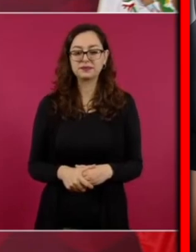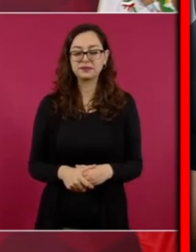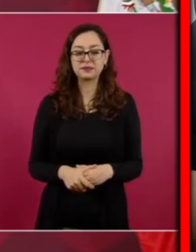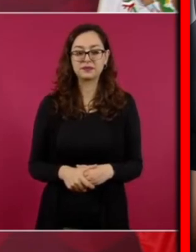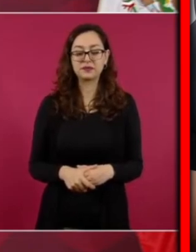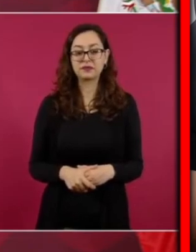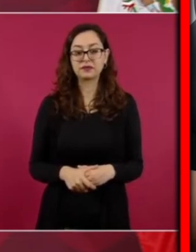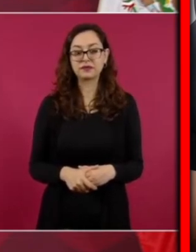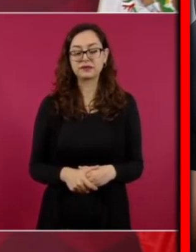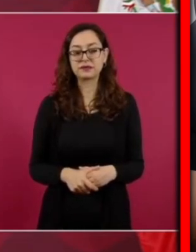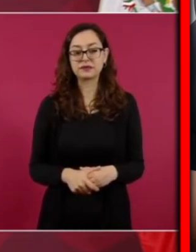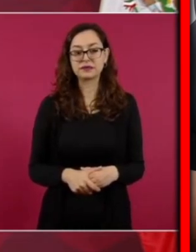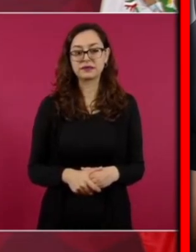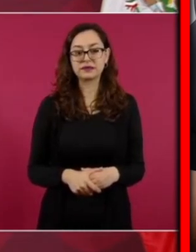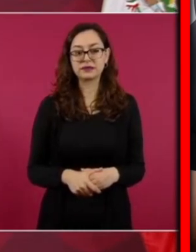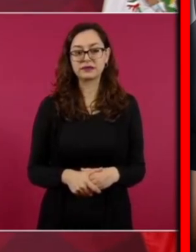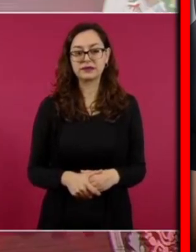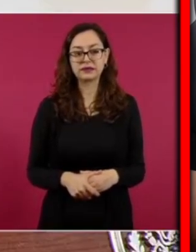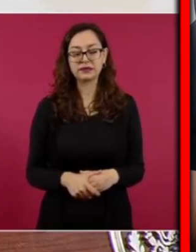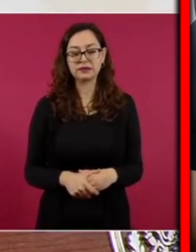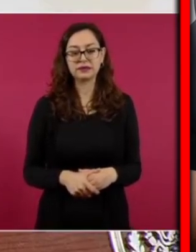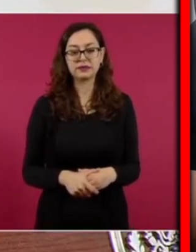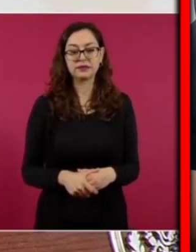¿Creen que está a favor